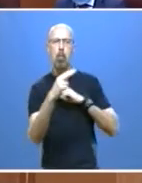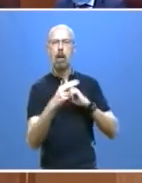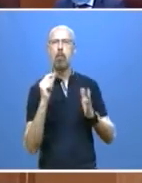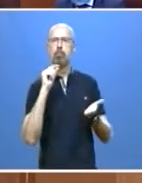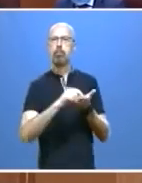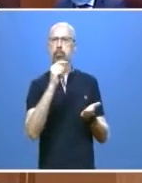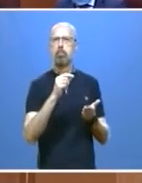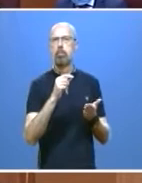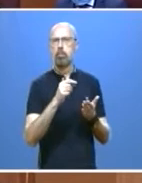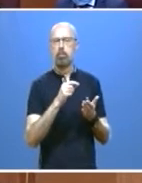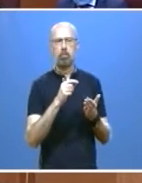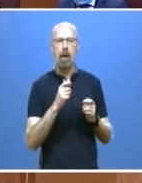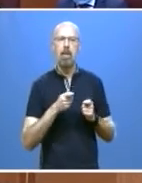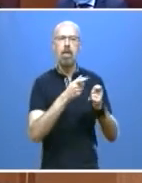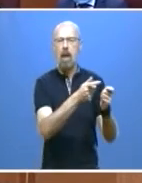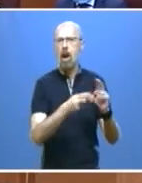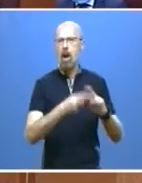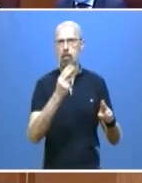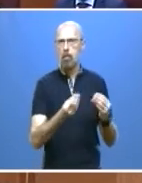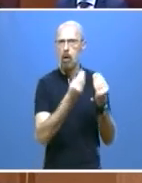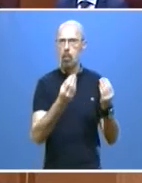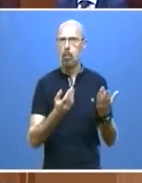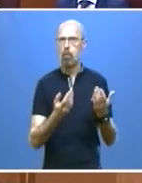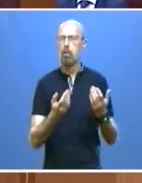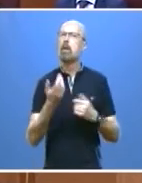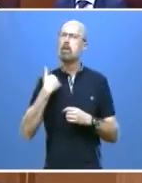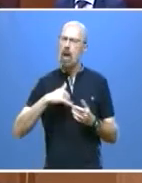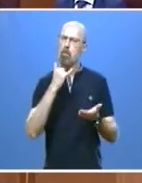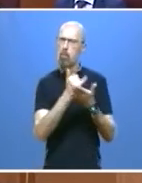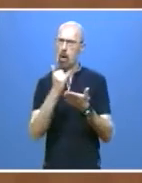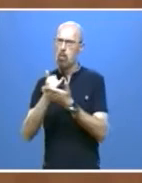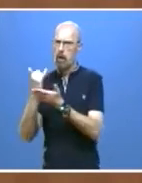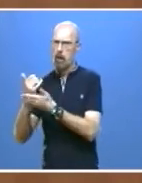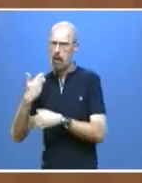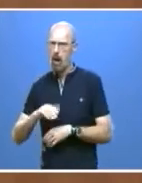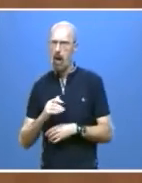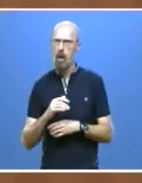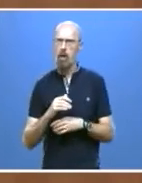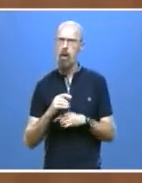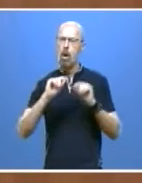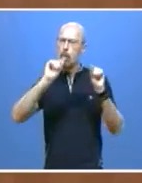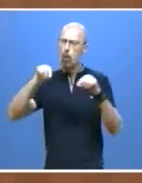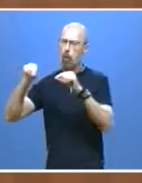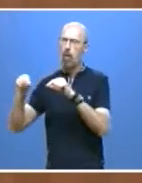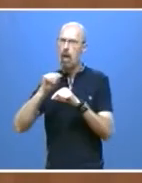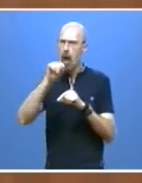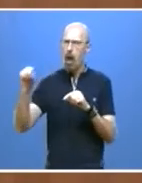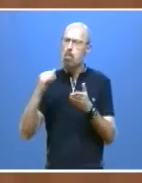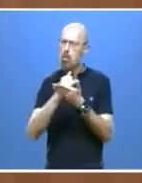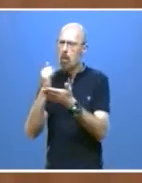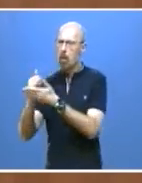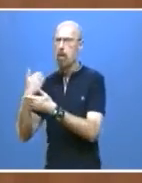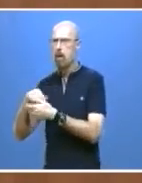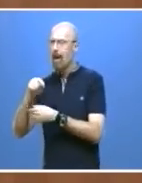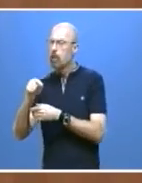también más eficaz. Ya hemos realizado diferentes pilotajes en distintas provincias de nuestra comunidad y será